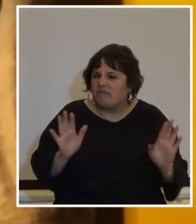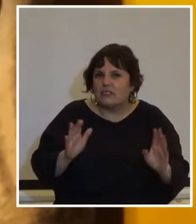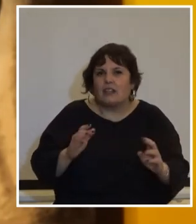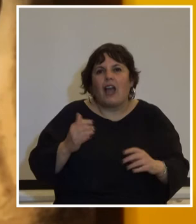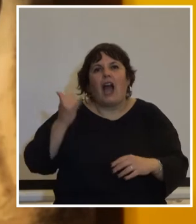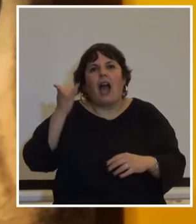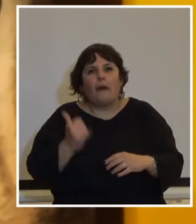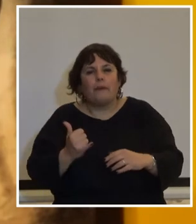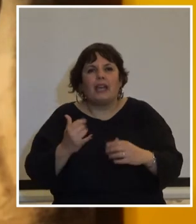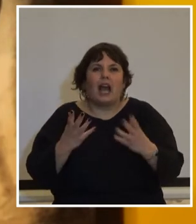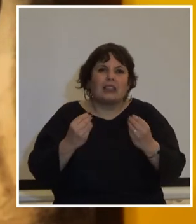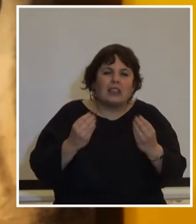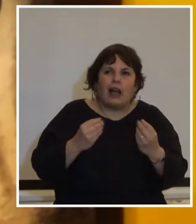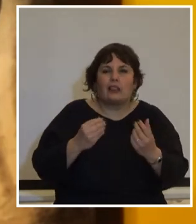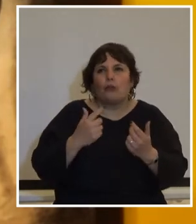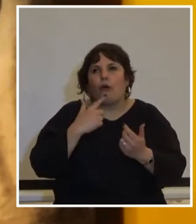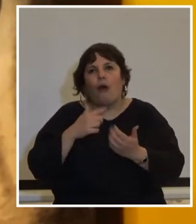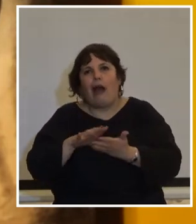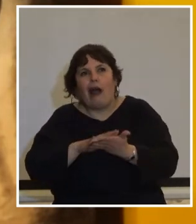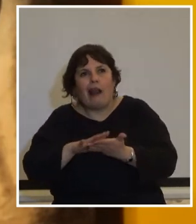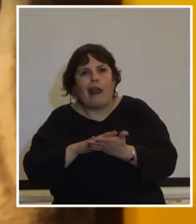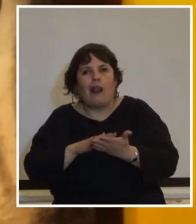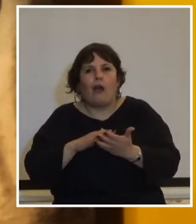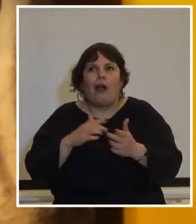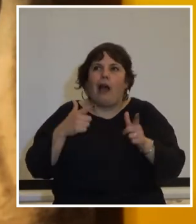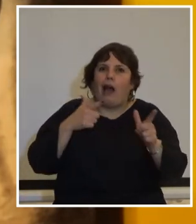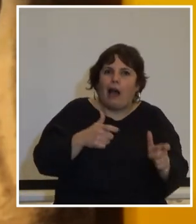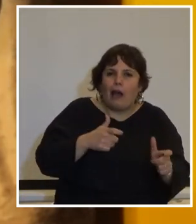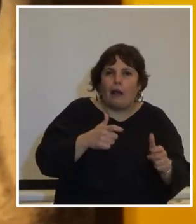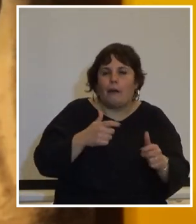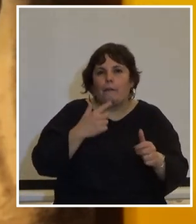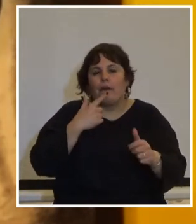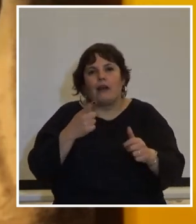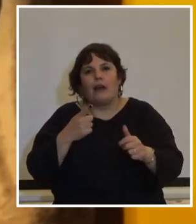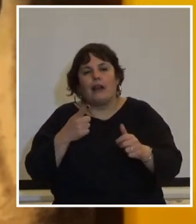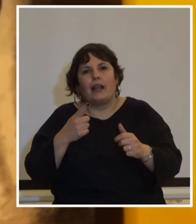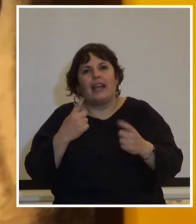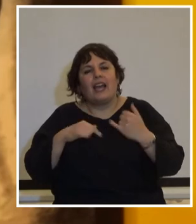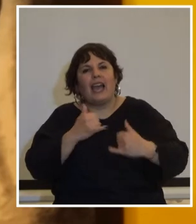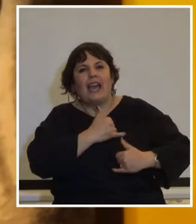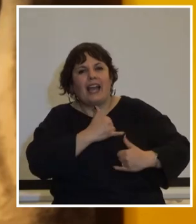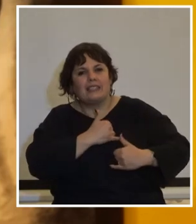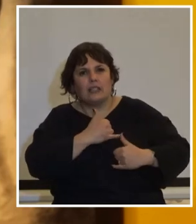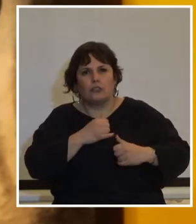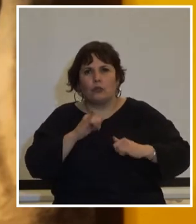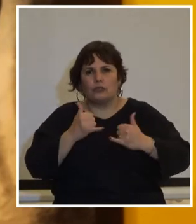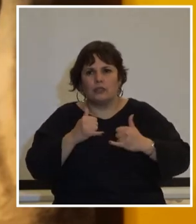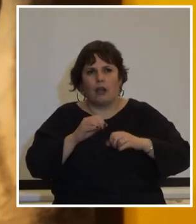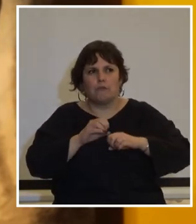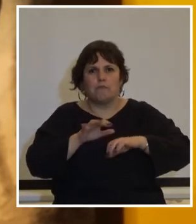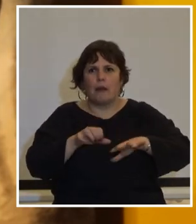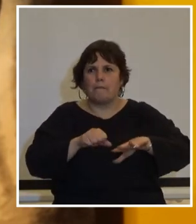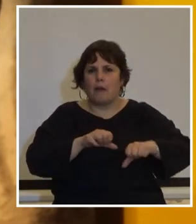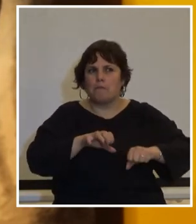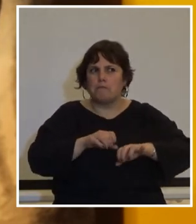había cedido tanto terreno a las armas al ejército que el ejército había ganado tanto terreno